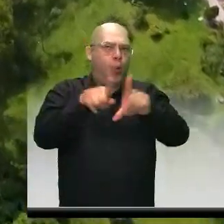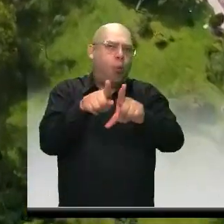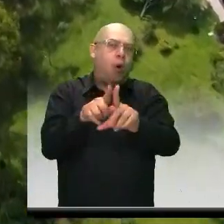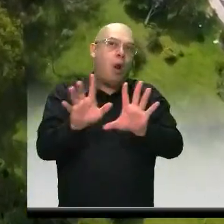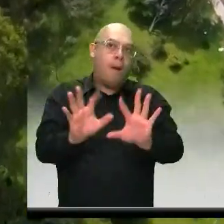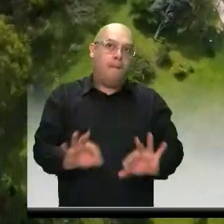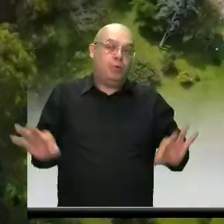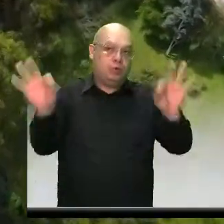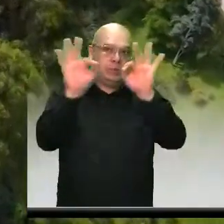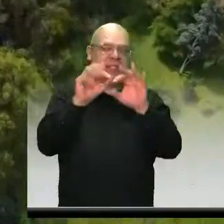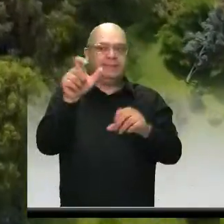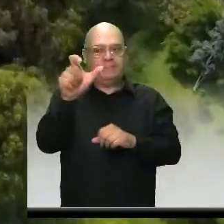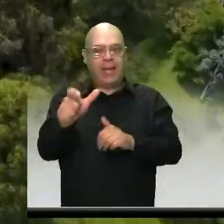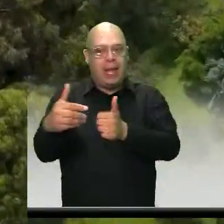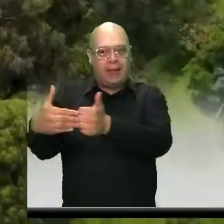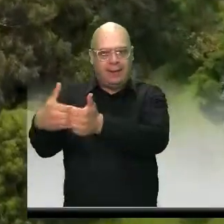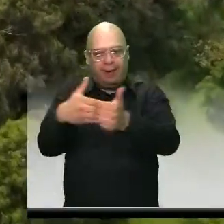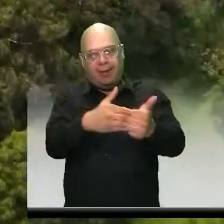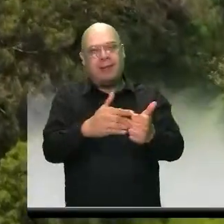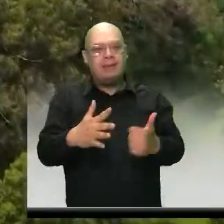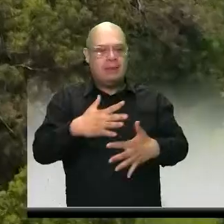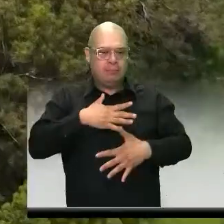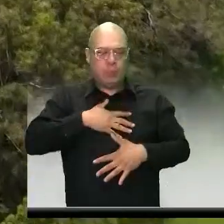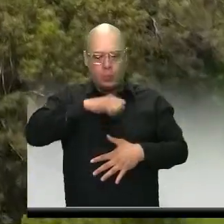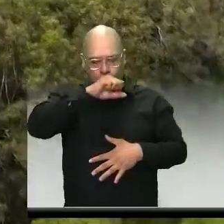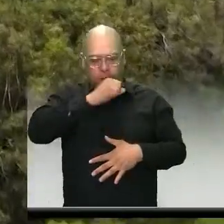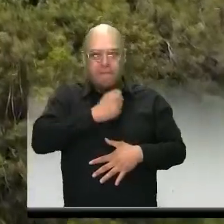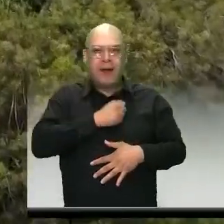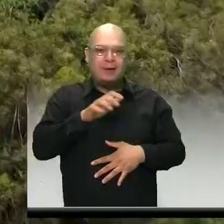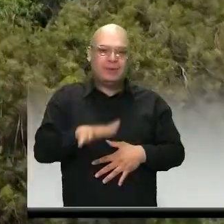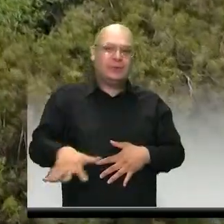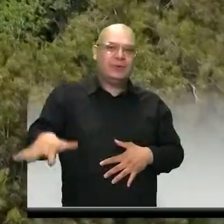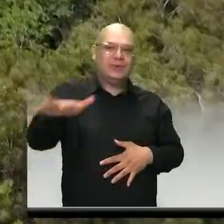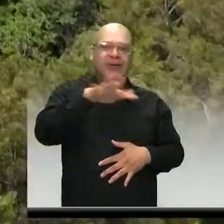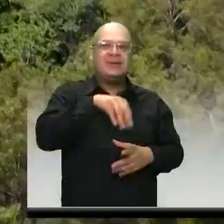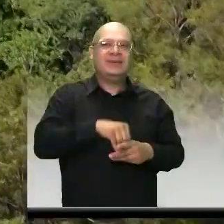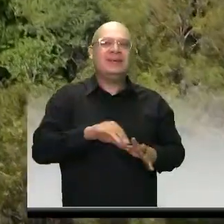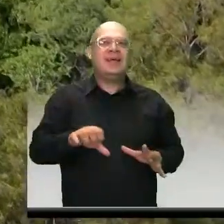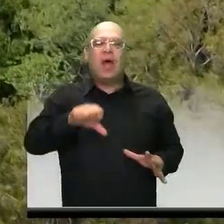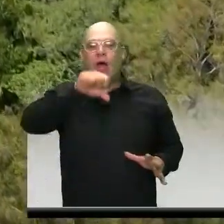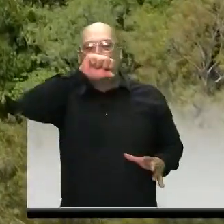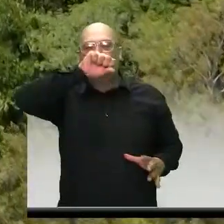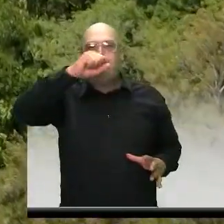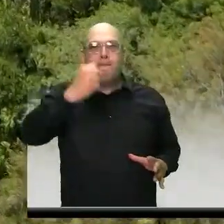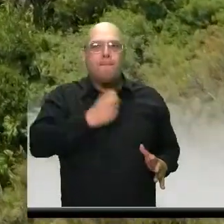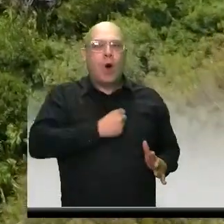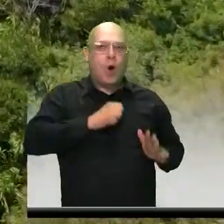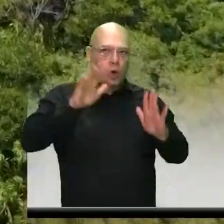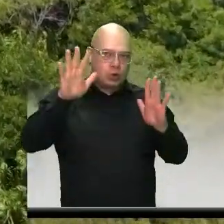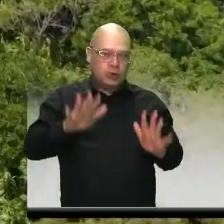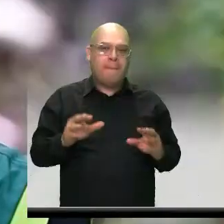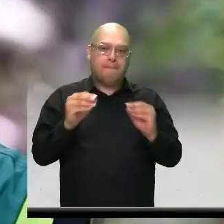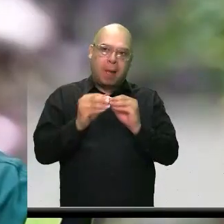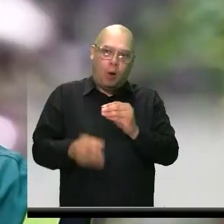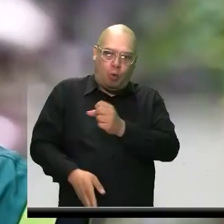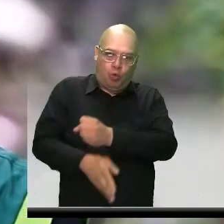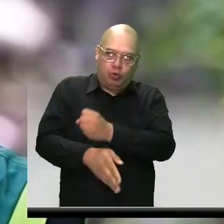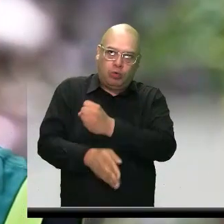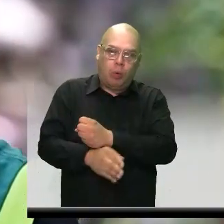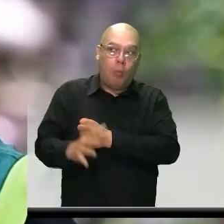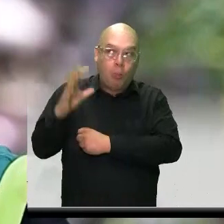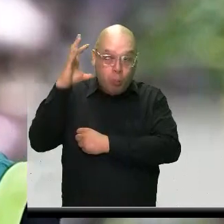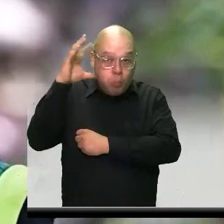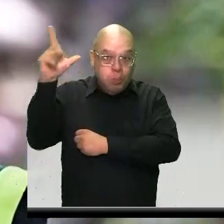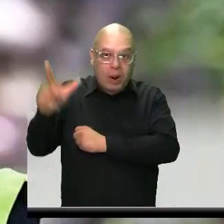comunidad, haciendo que se apropien de este territorio, que tengan sentido de pertenencia y que sigan teniendo todas estas